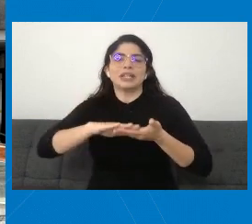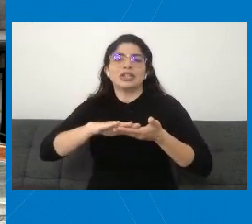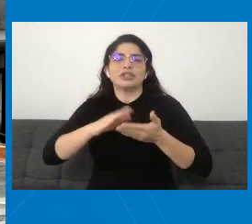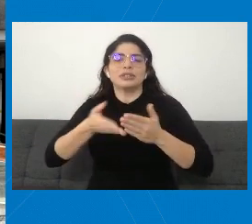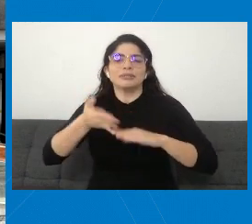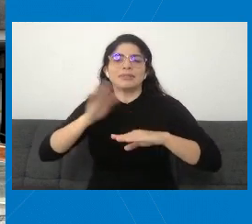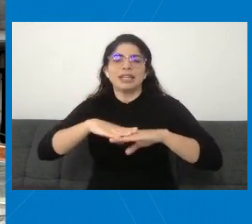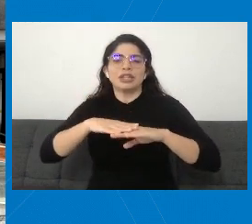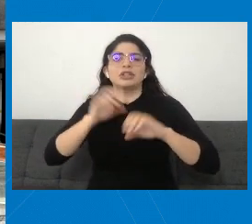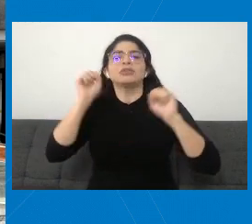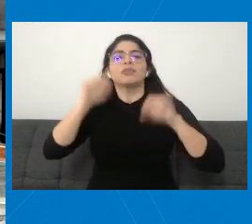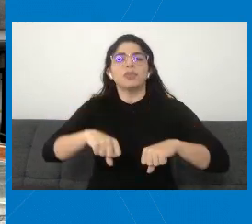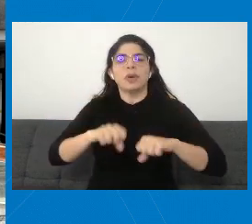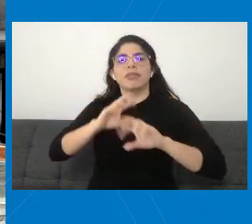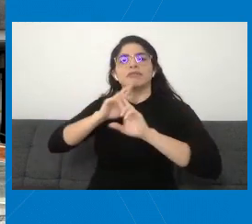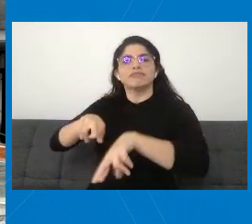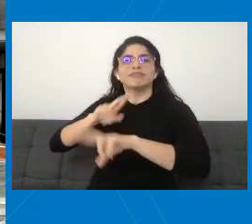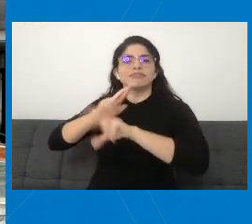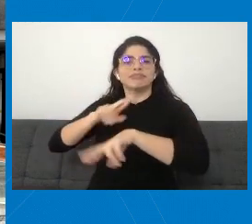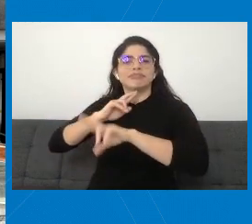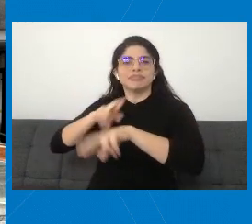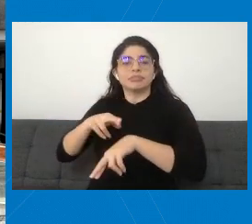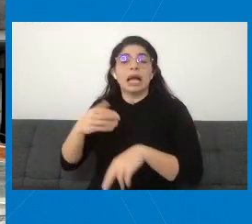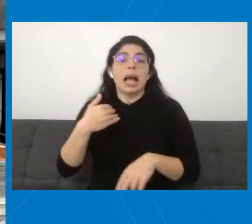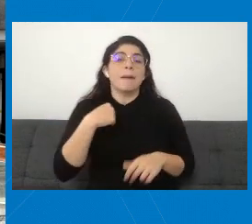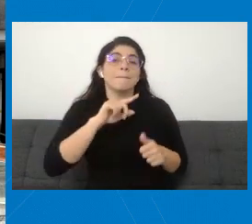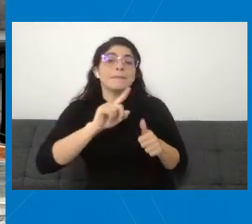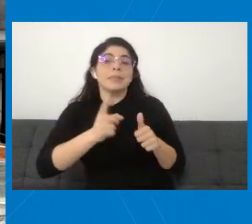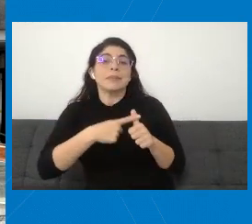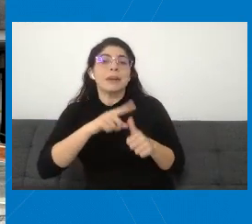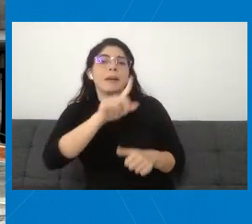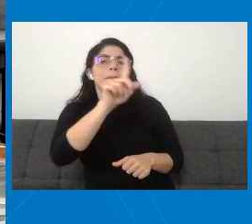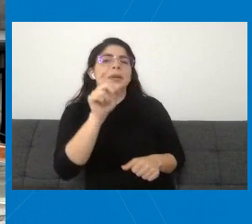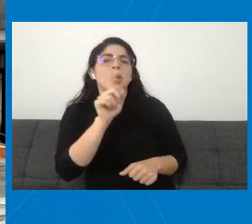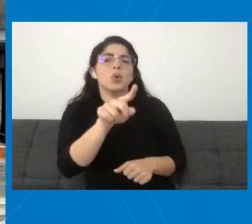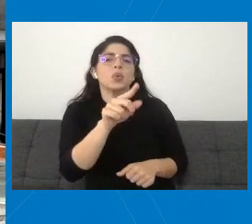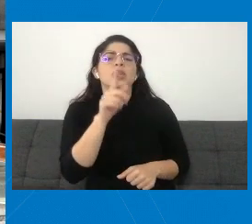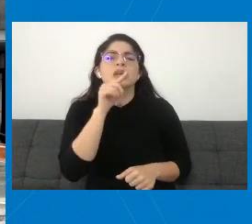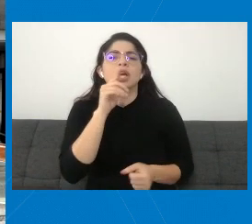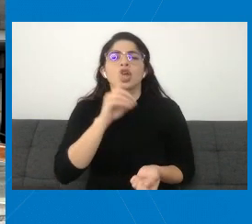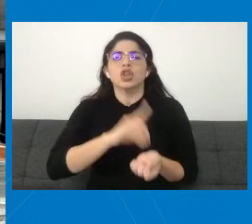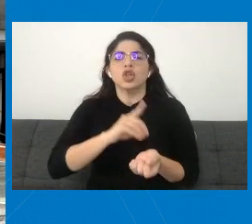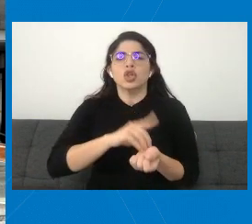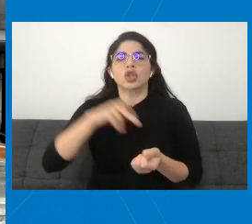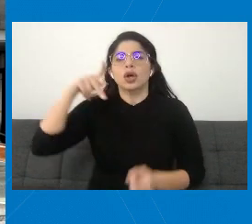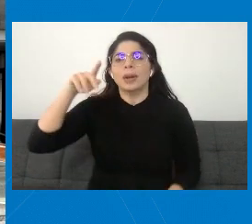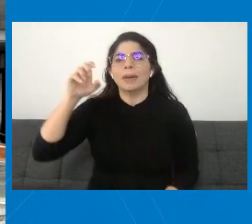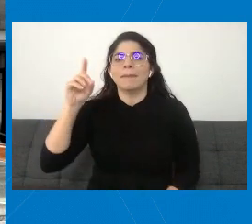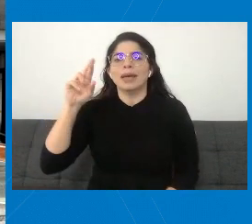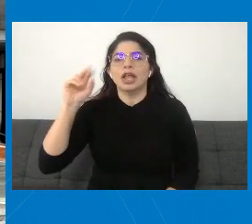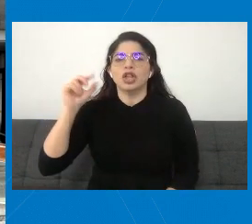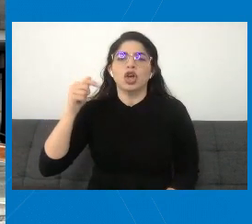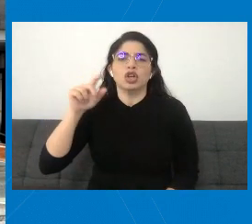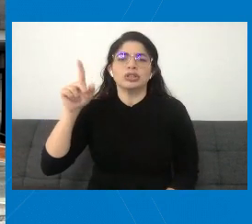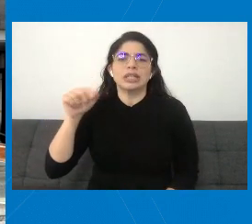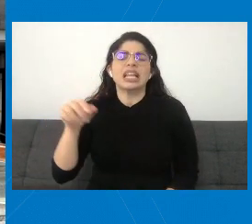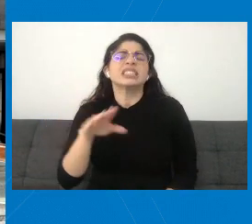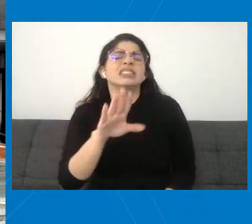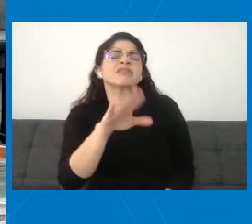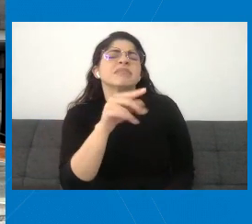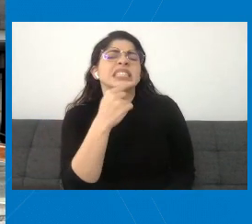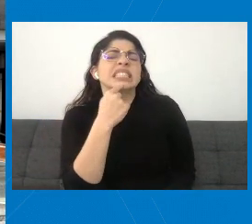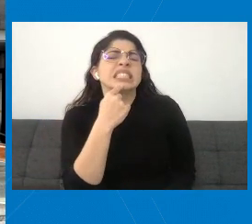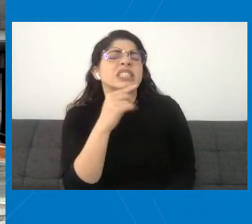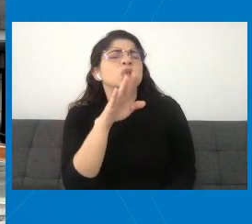dudas. Tenemos una primera consulta, esta es para el doctor Pedro González. Doctor, ¿quiénes son los primeros